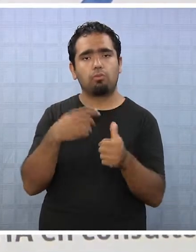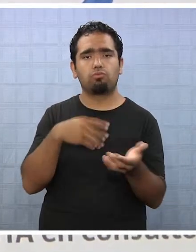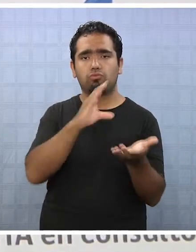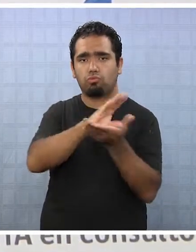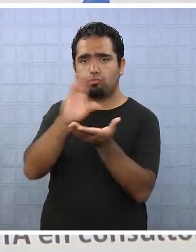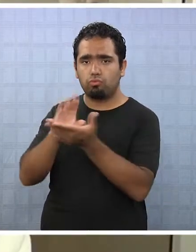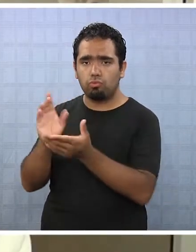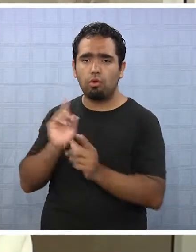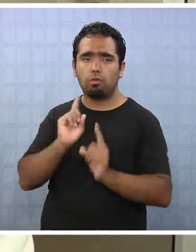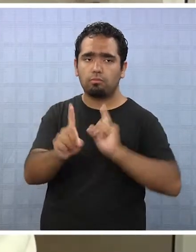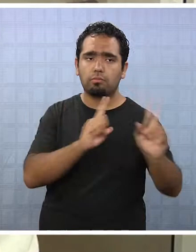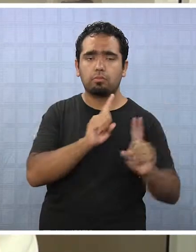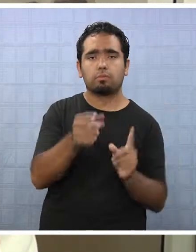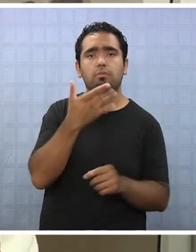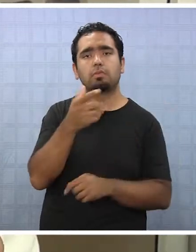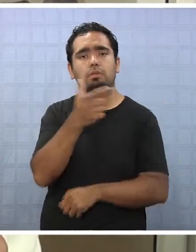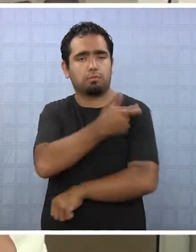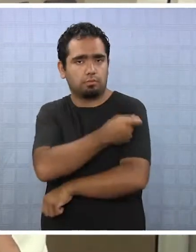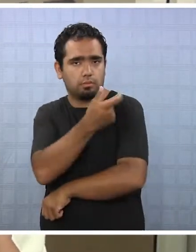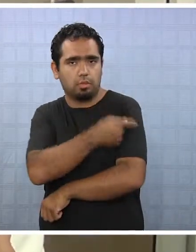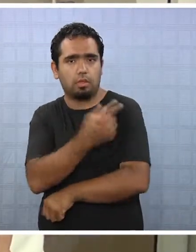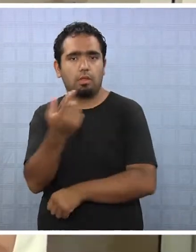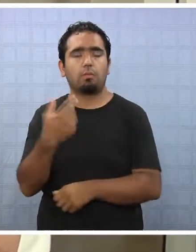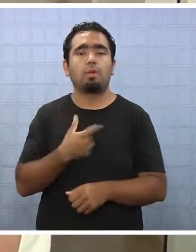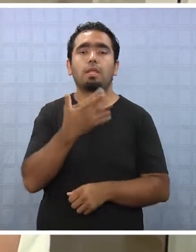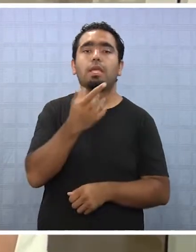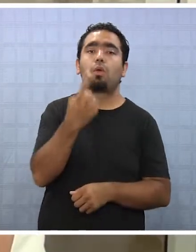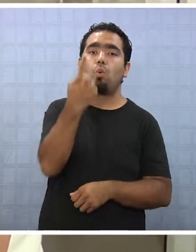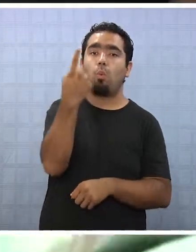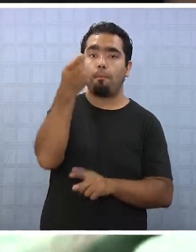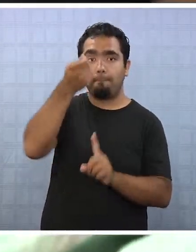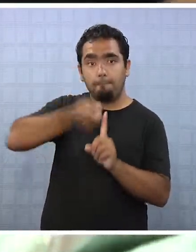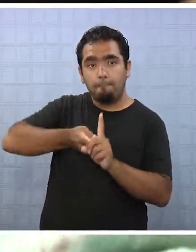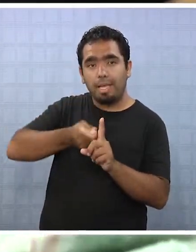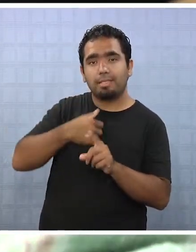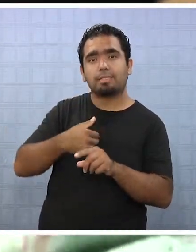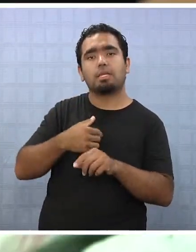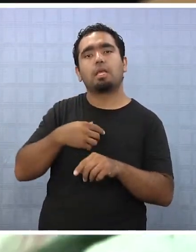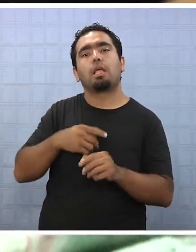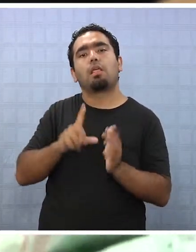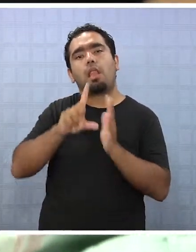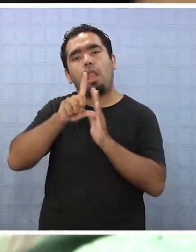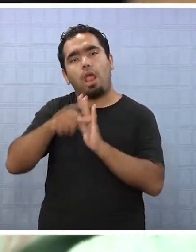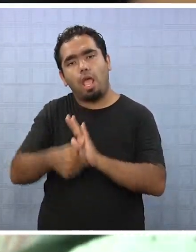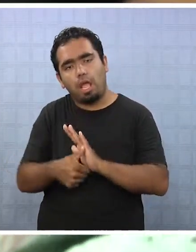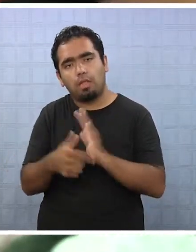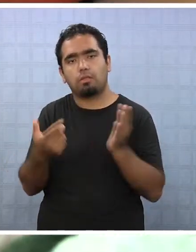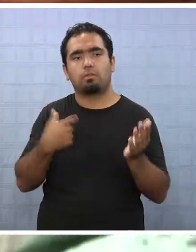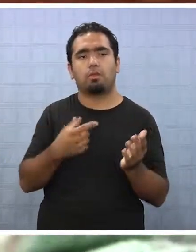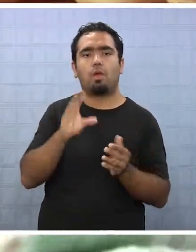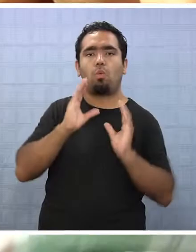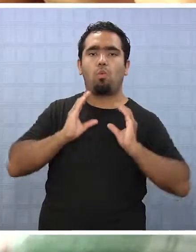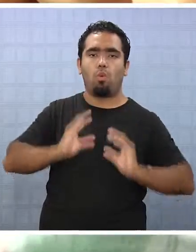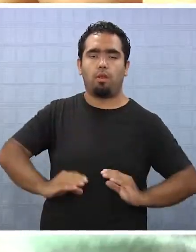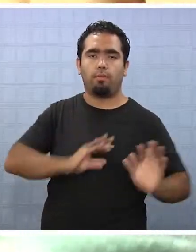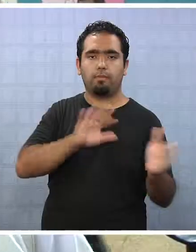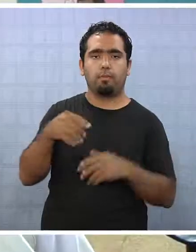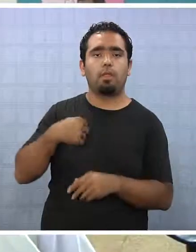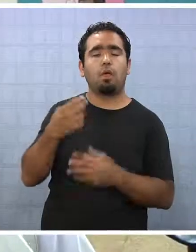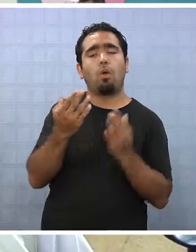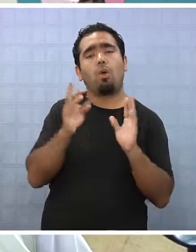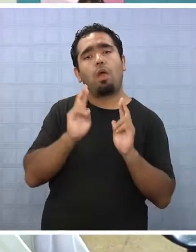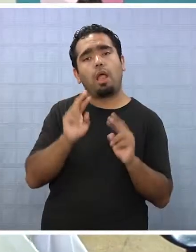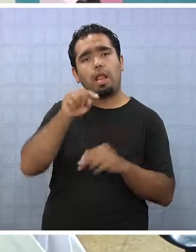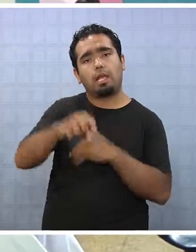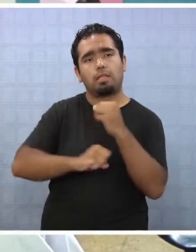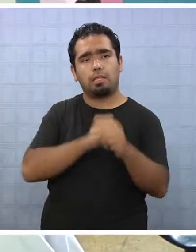encuentra la vacuna, pues la inmunización tarda un mes desde que ingresa la dosis al cuerpo. Esperamos que este año, no podemos predecirlo, pero